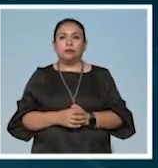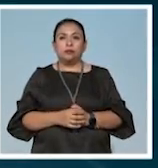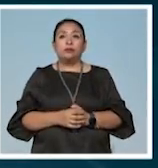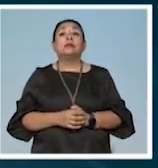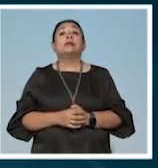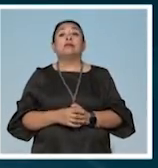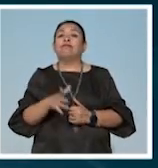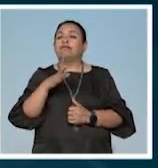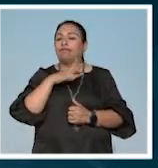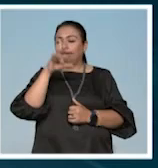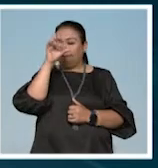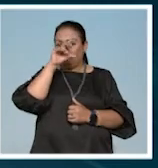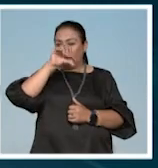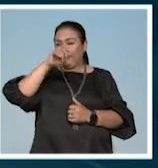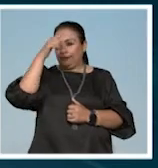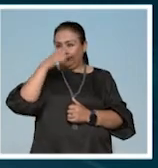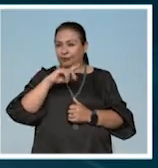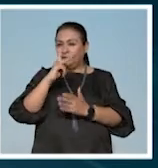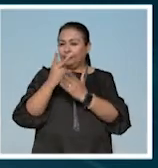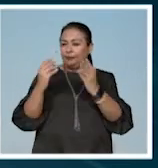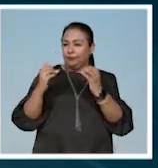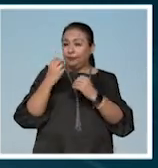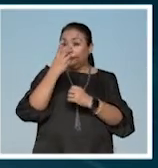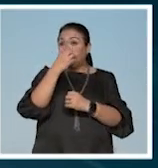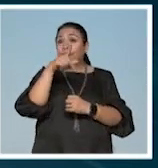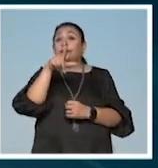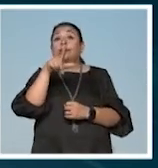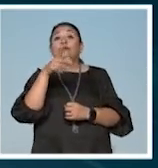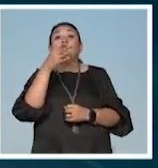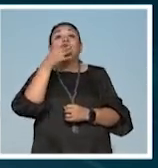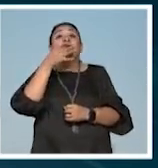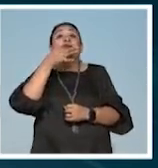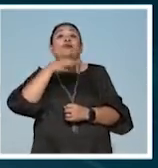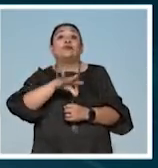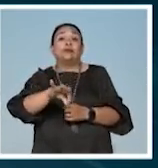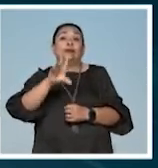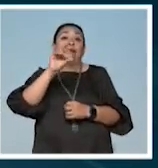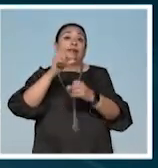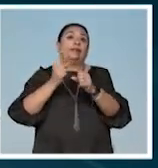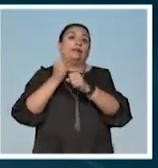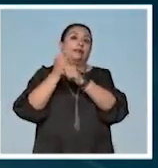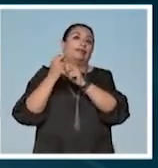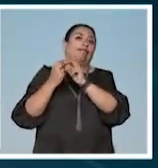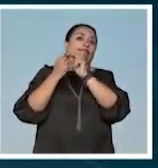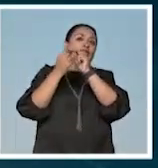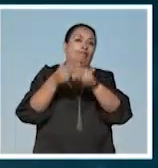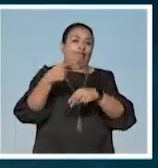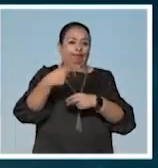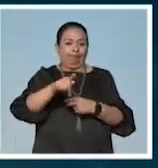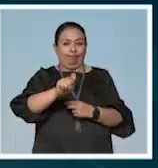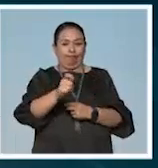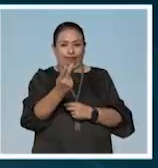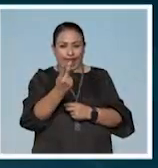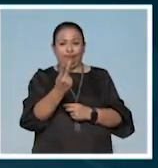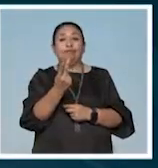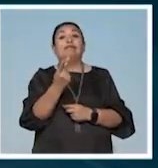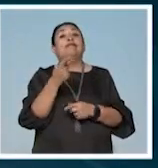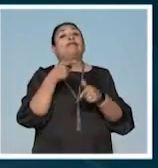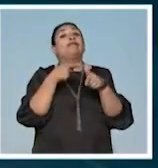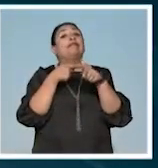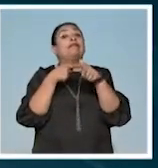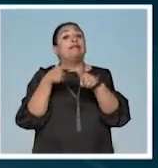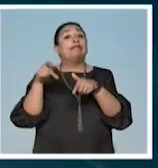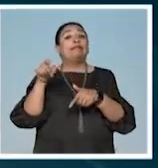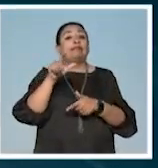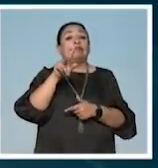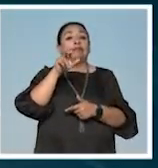Una recomendación esta noche en Debate 22. La celebración por los 30 años de esta emisora continúa cuando